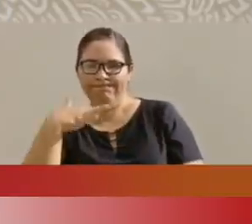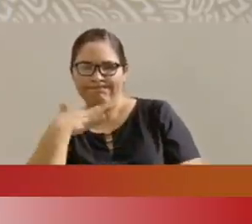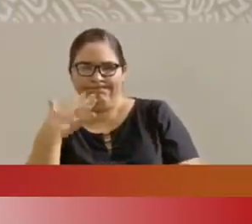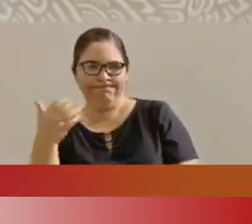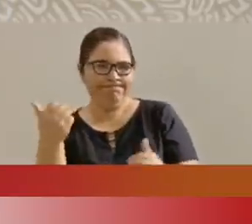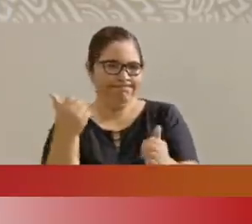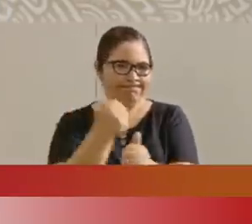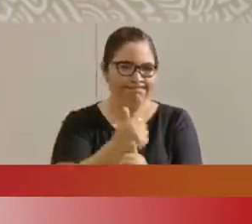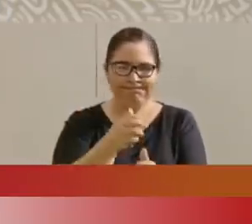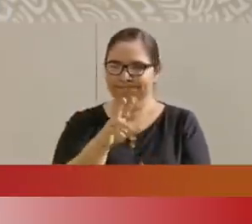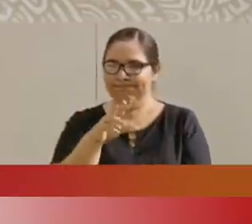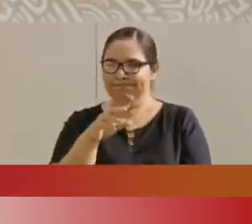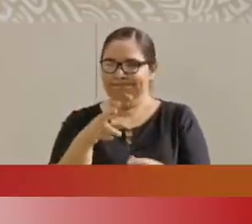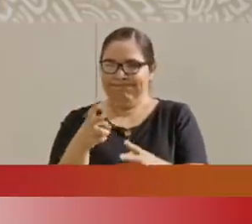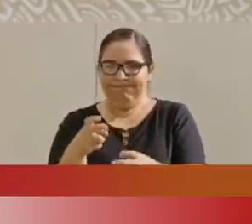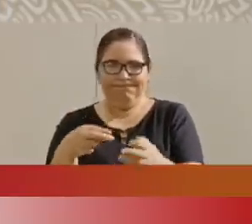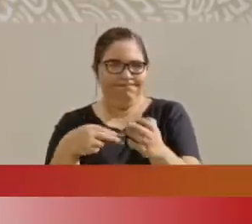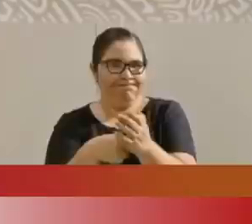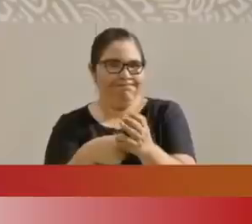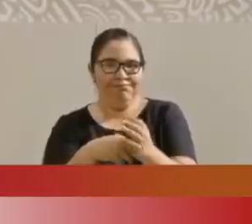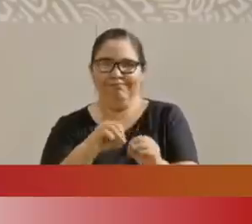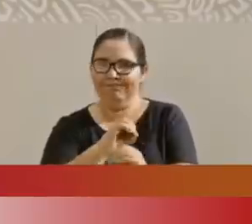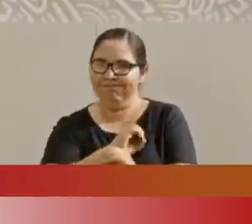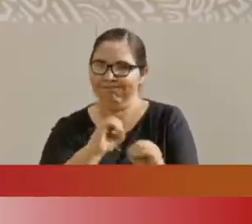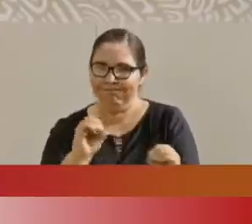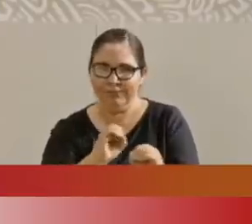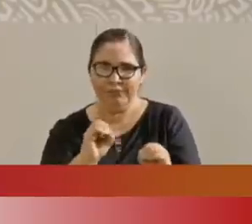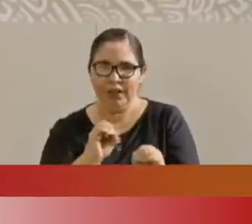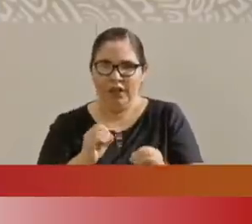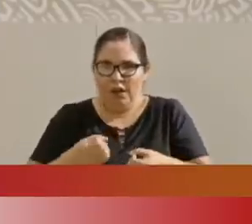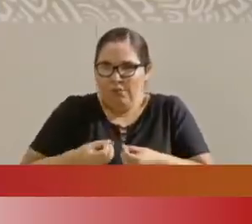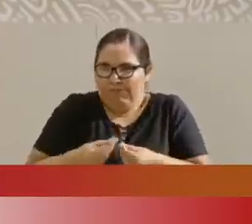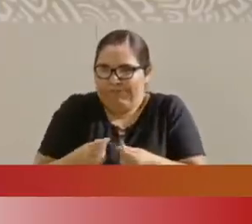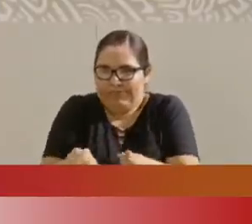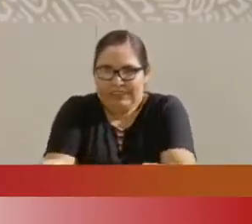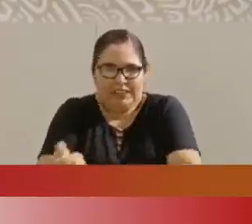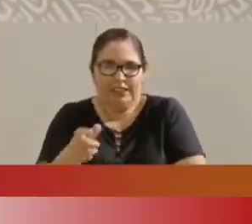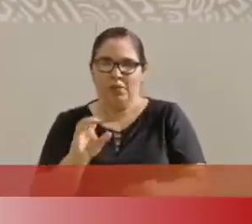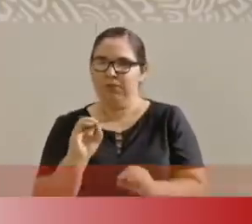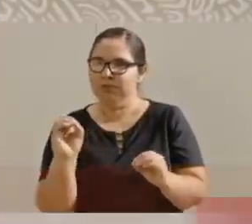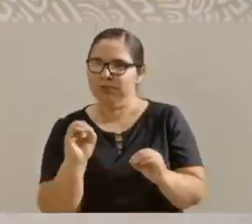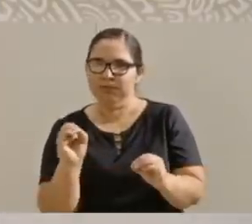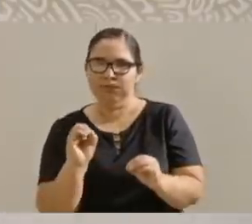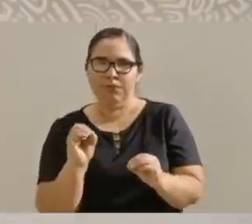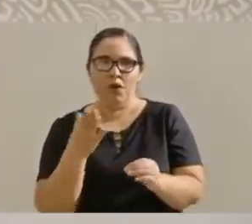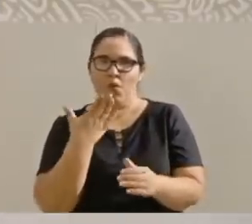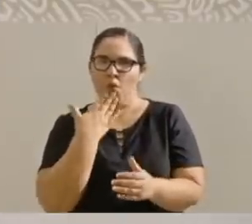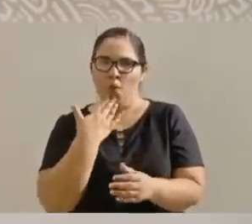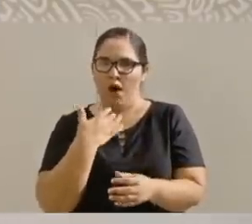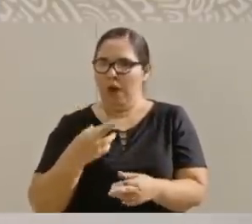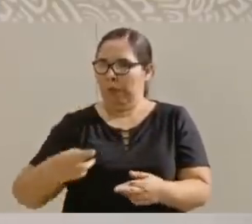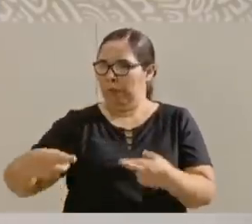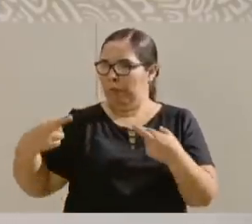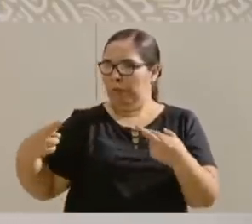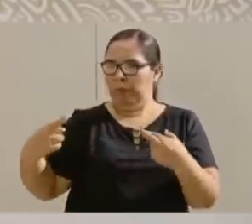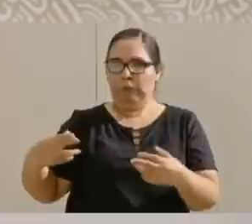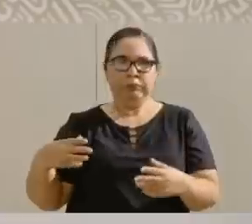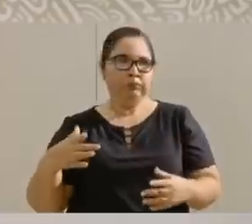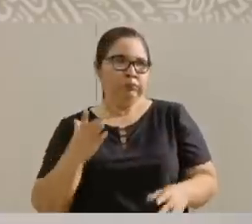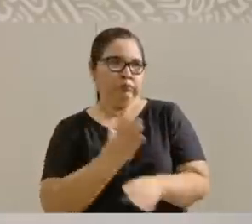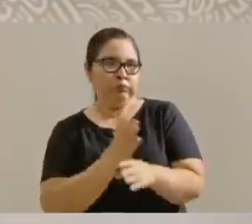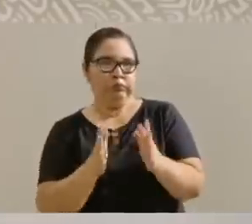no hay derroche, no hay lujos en el gobierno